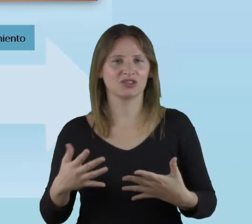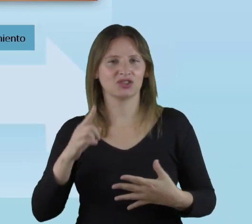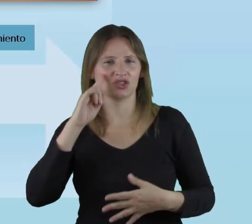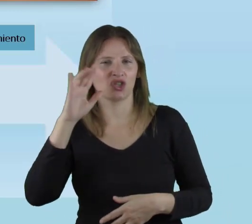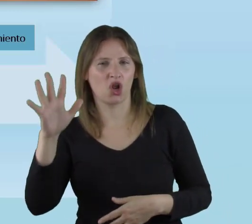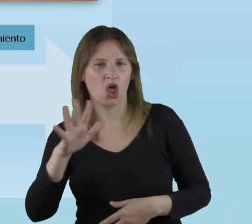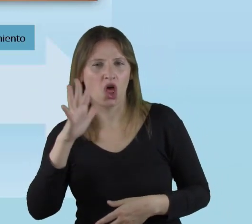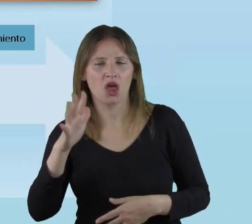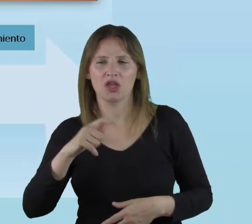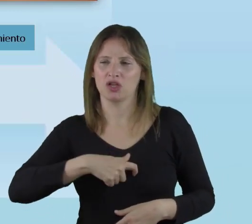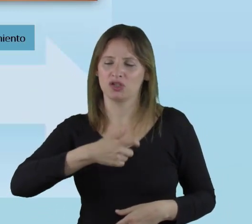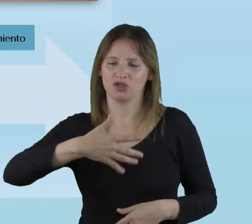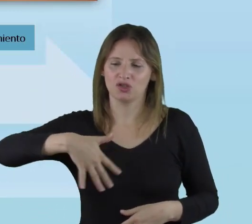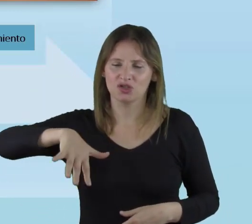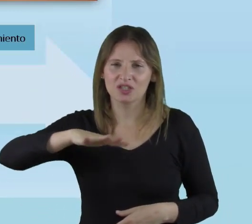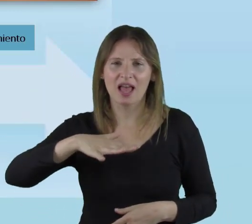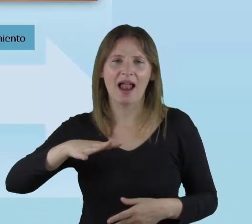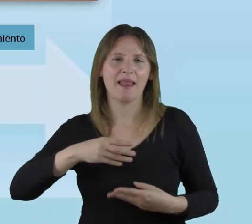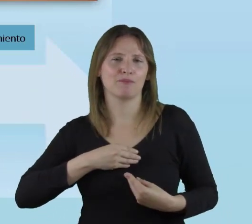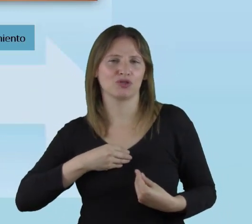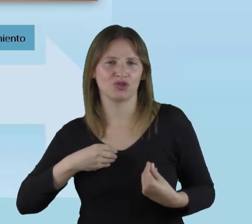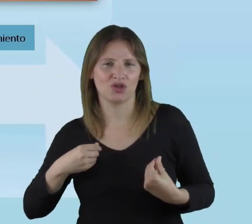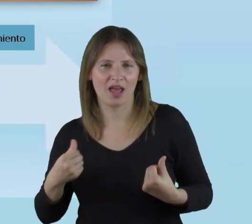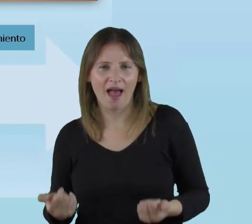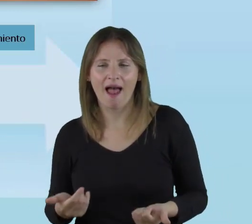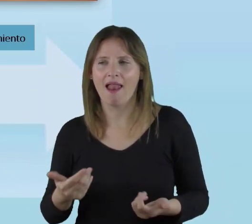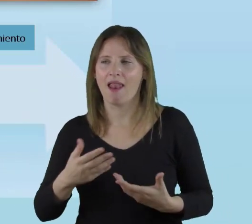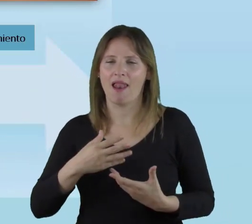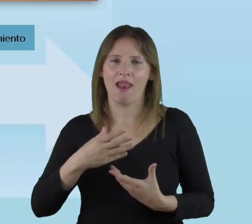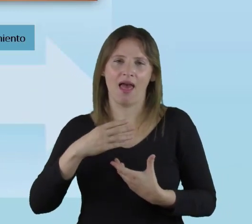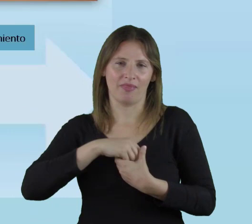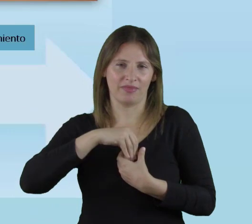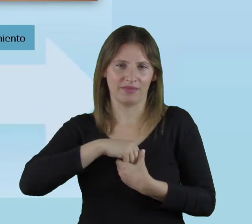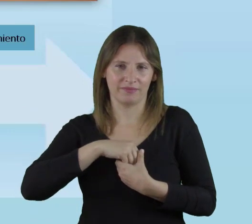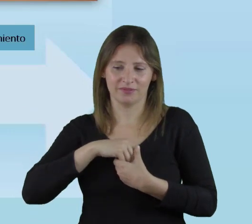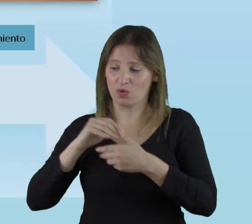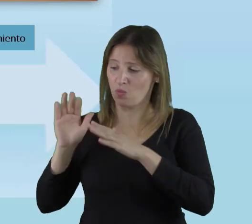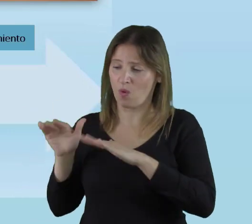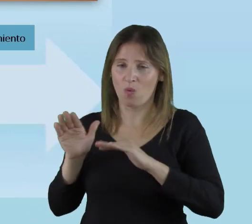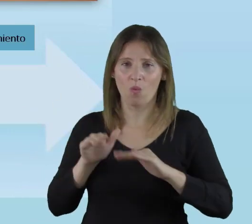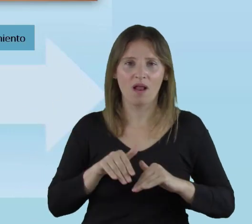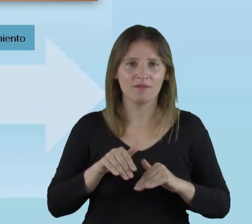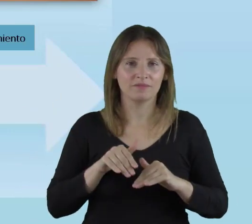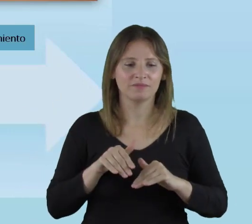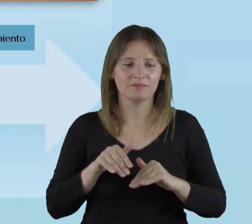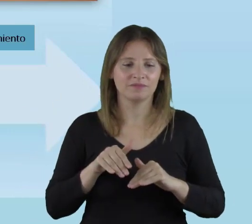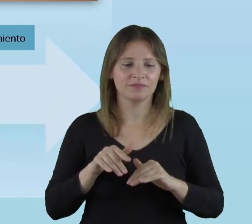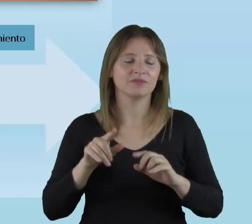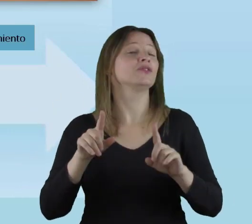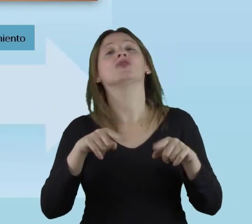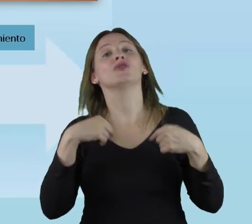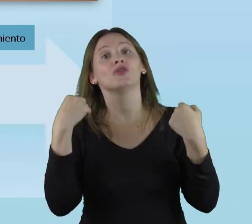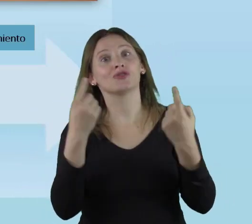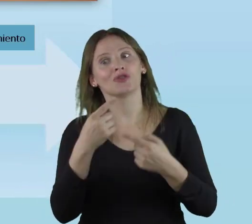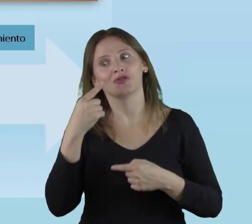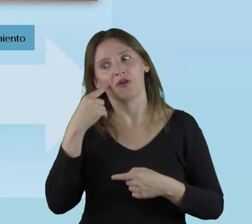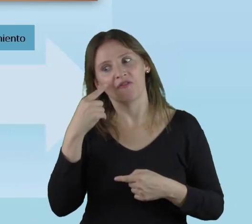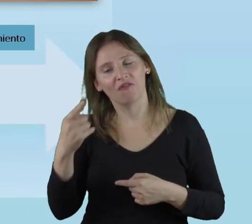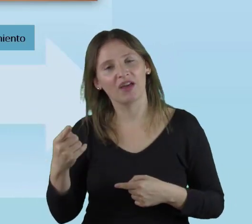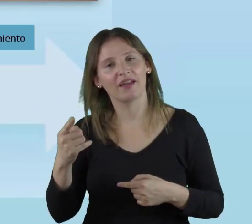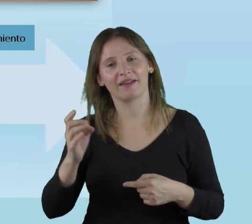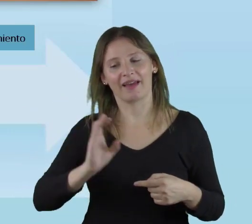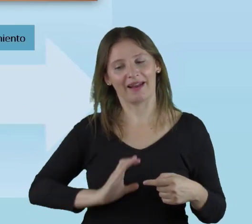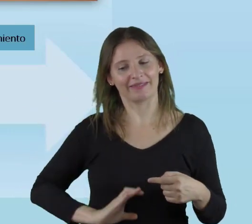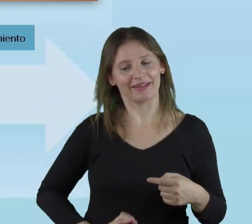En físico, en psicológico, en social, en emocional, en espiritual. Tendríamos que